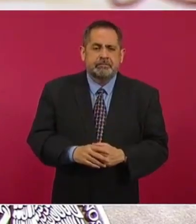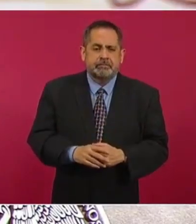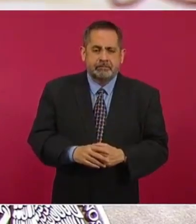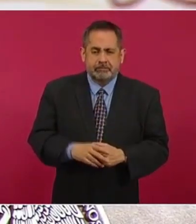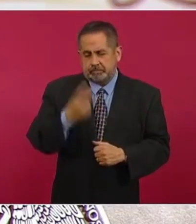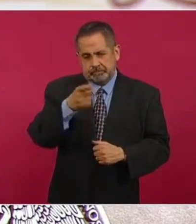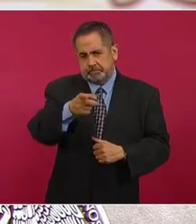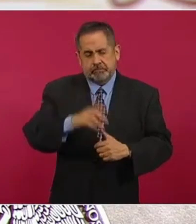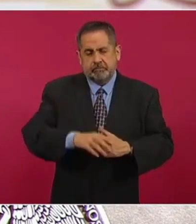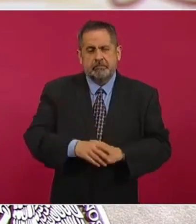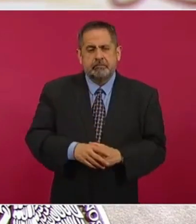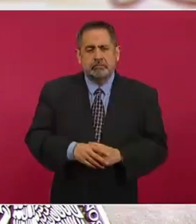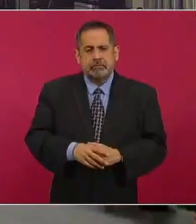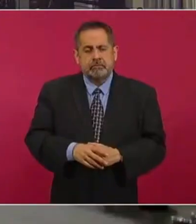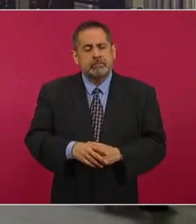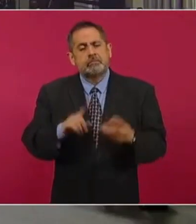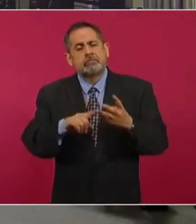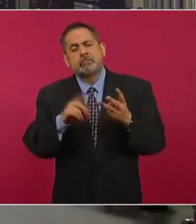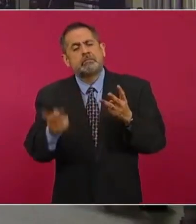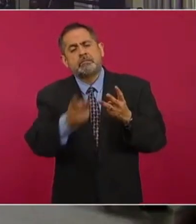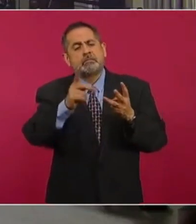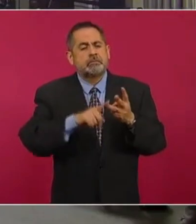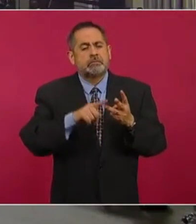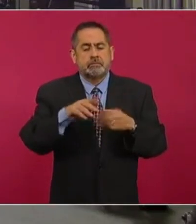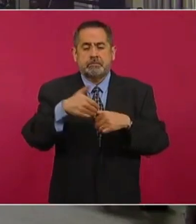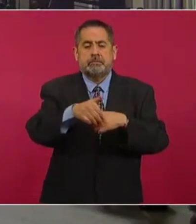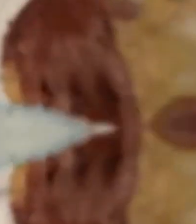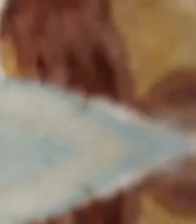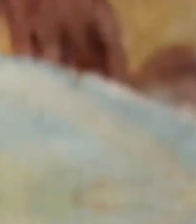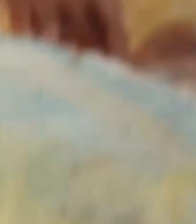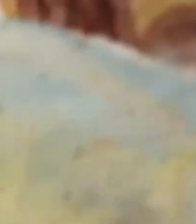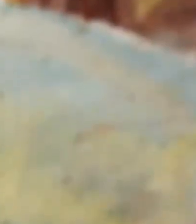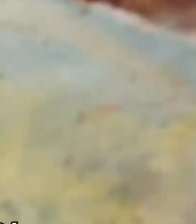Pero es eso. Gracias. Y preguntarle de la agenda de fin de semana.